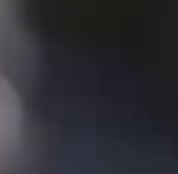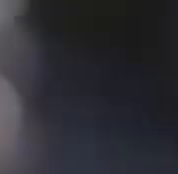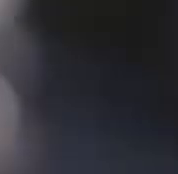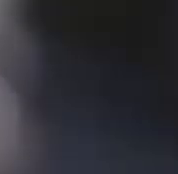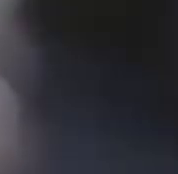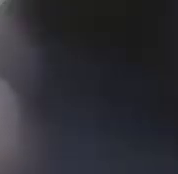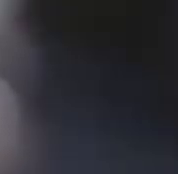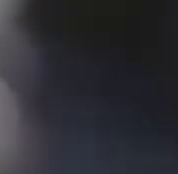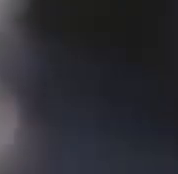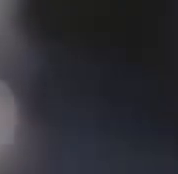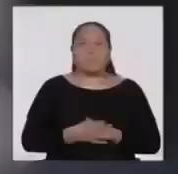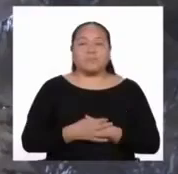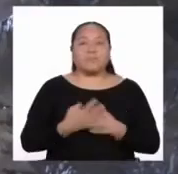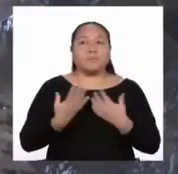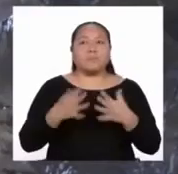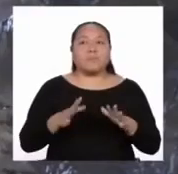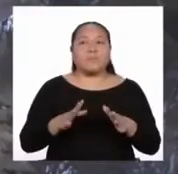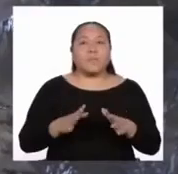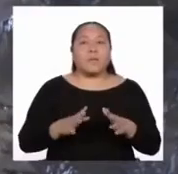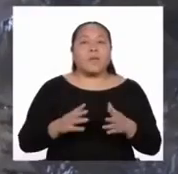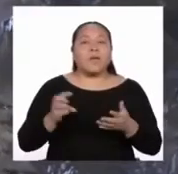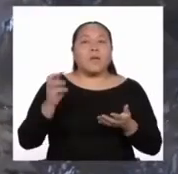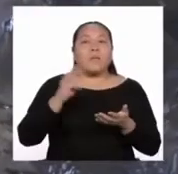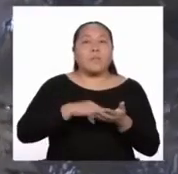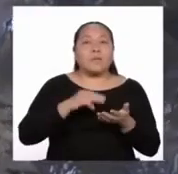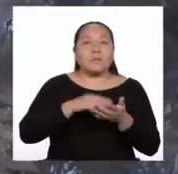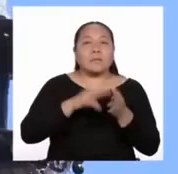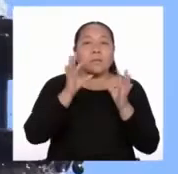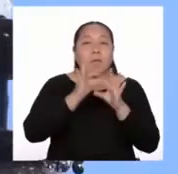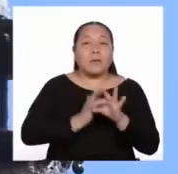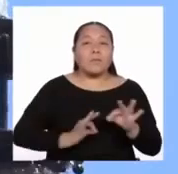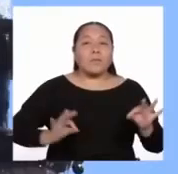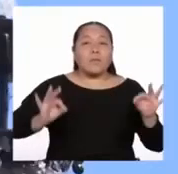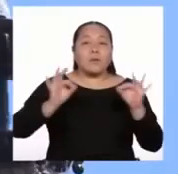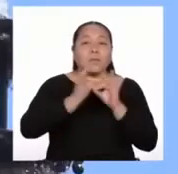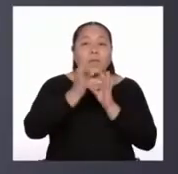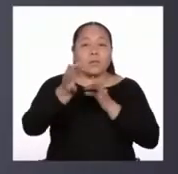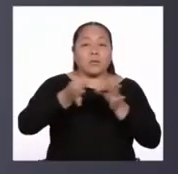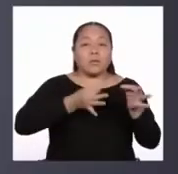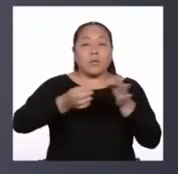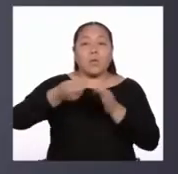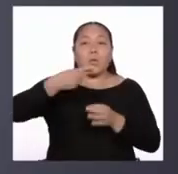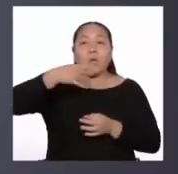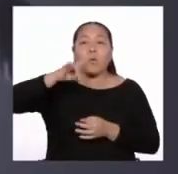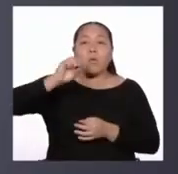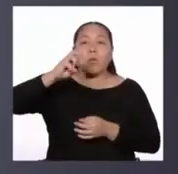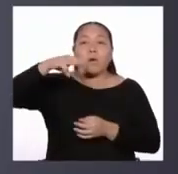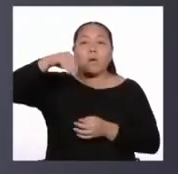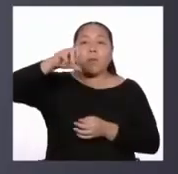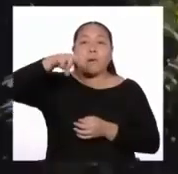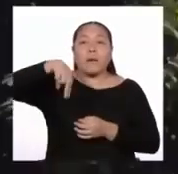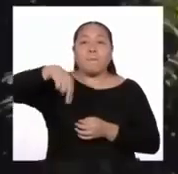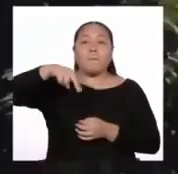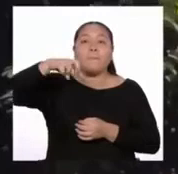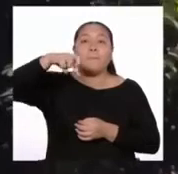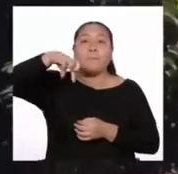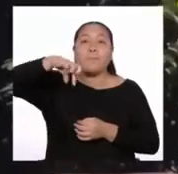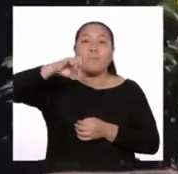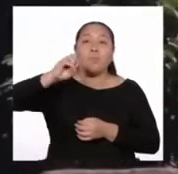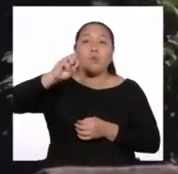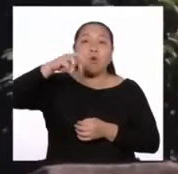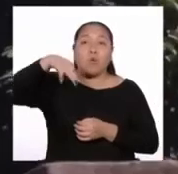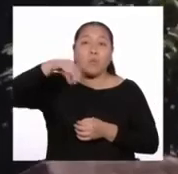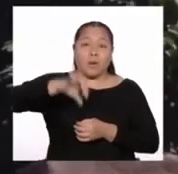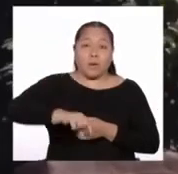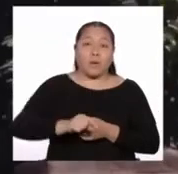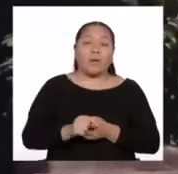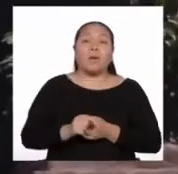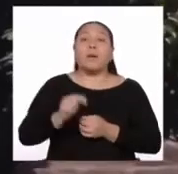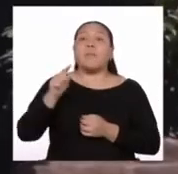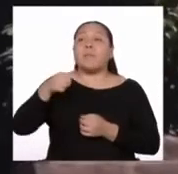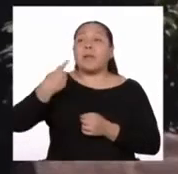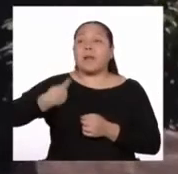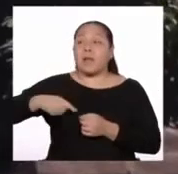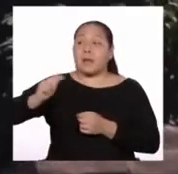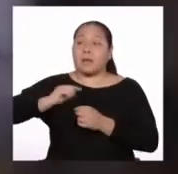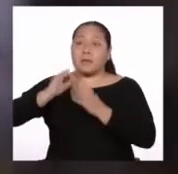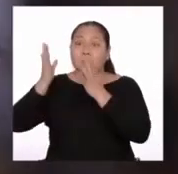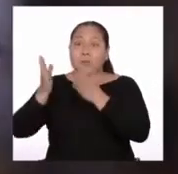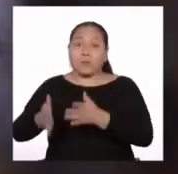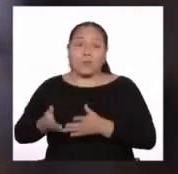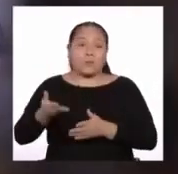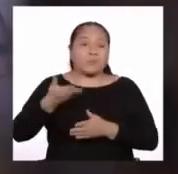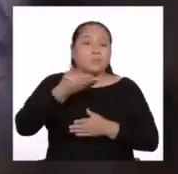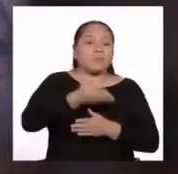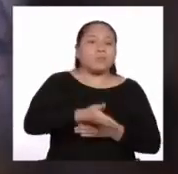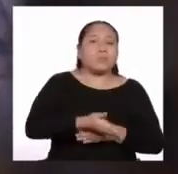Una de las principales argumentaciones de Guambampoma es que para beneficio del soberano español, los